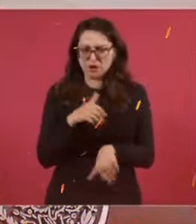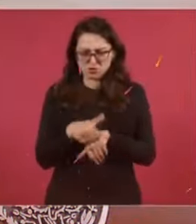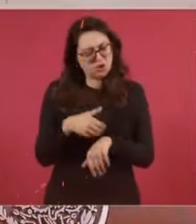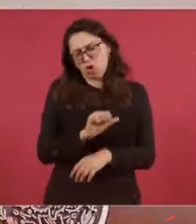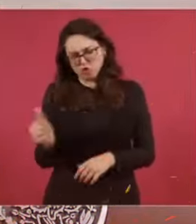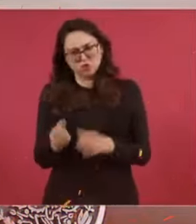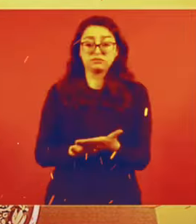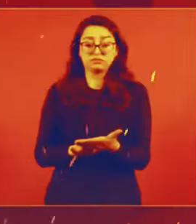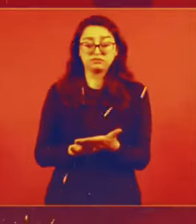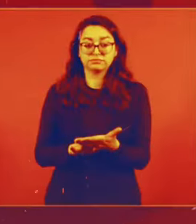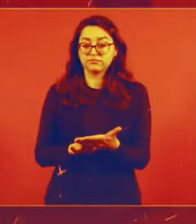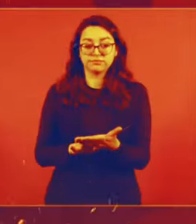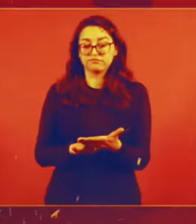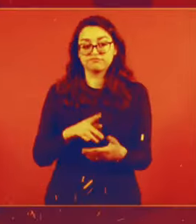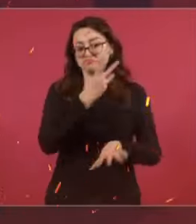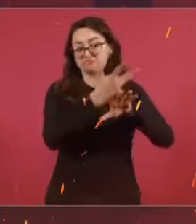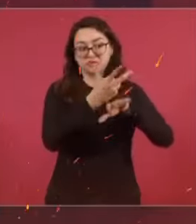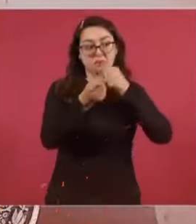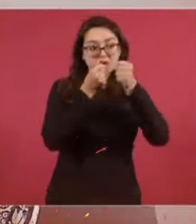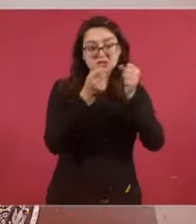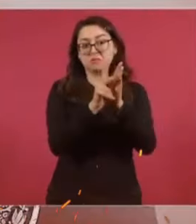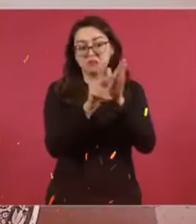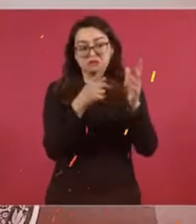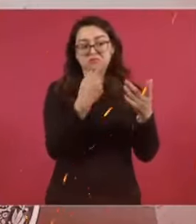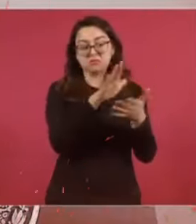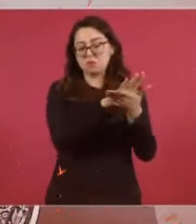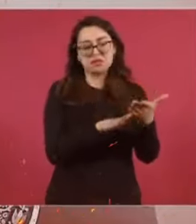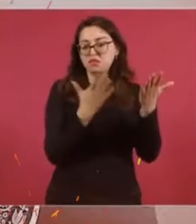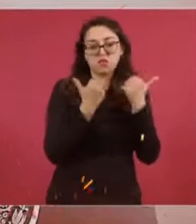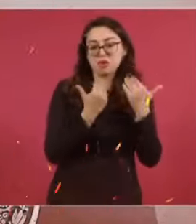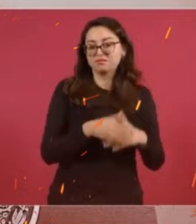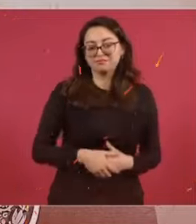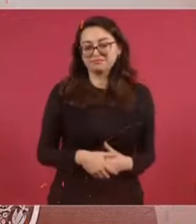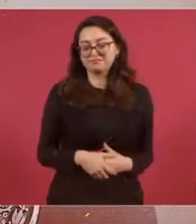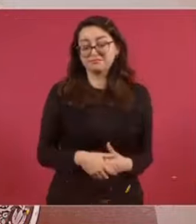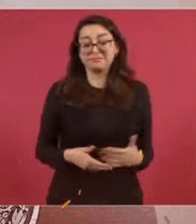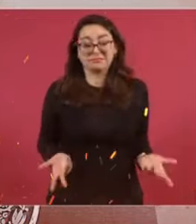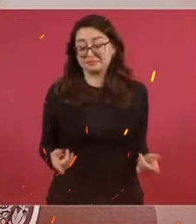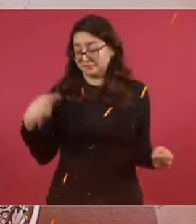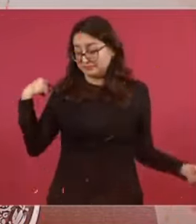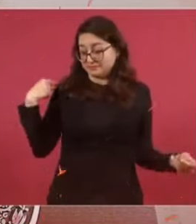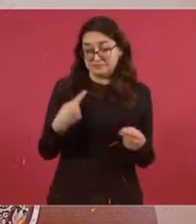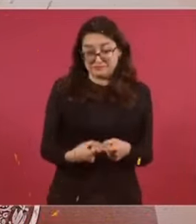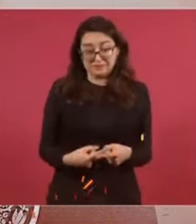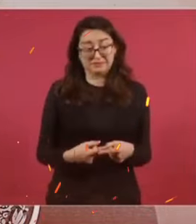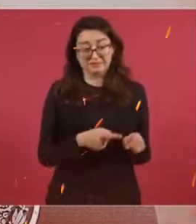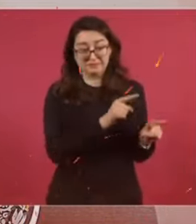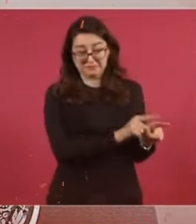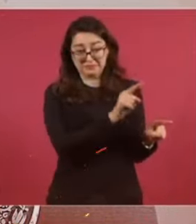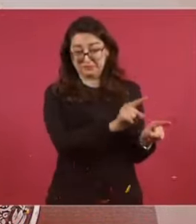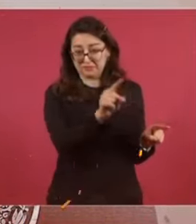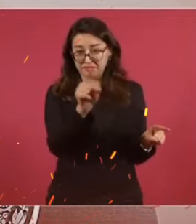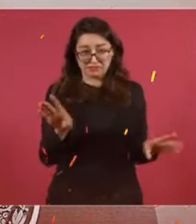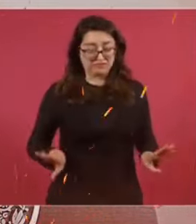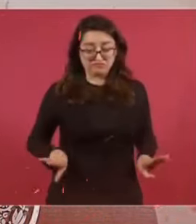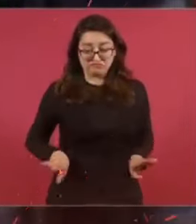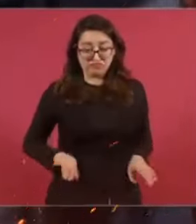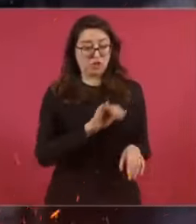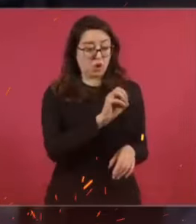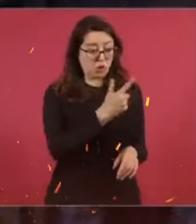Otro número, ya. Ustedes son muy prepotentes. Y lo que hicieron ayer y lo que han hecho, porque logramos, y